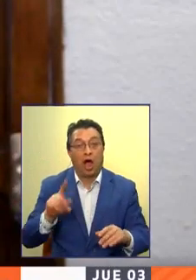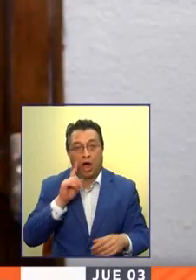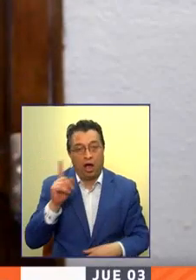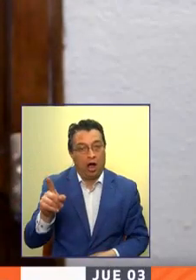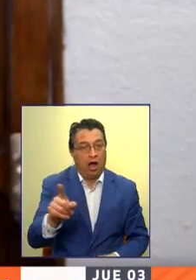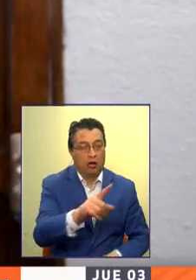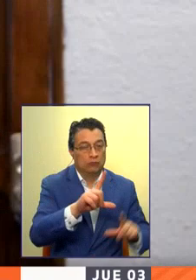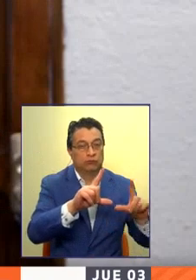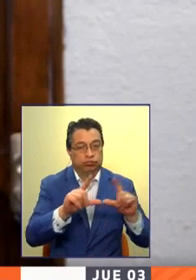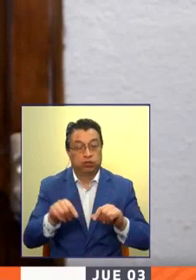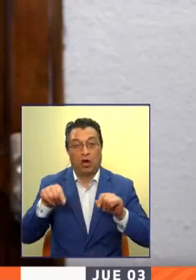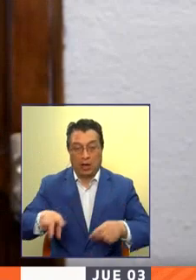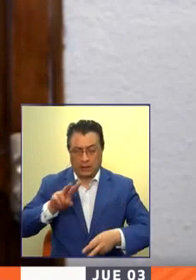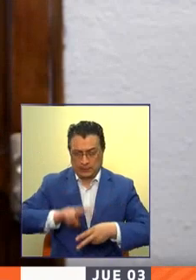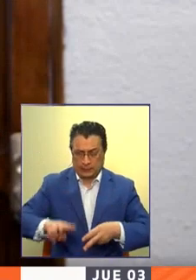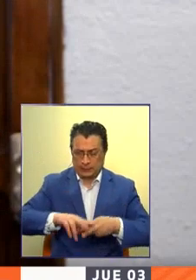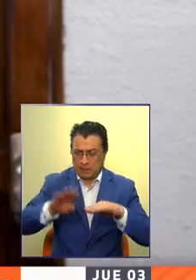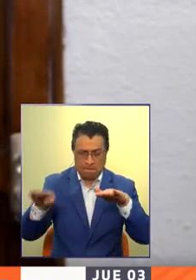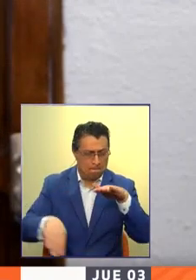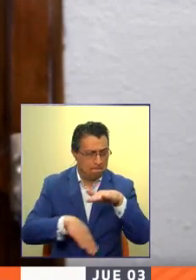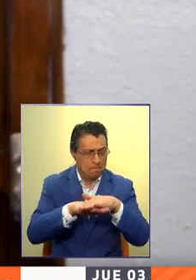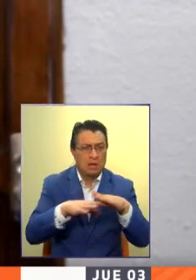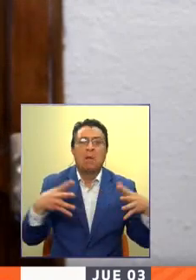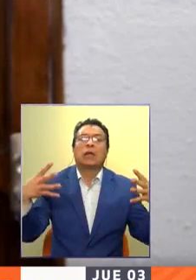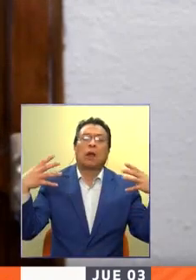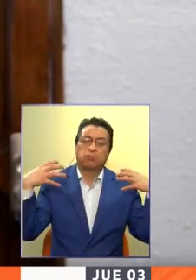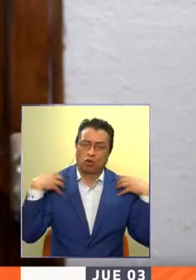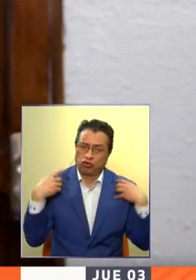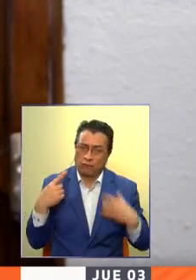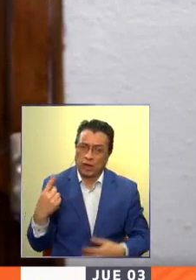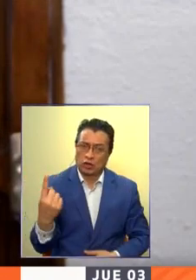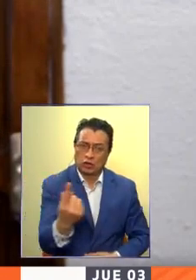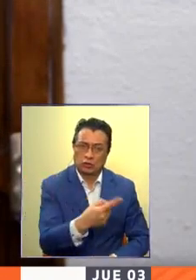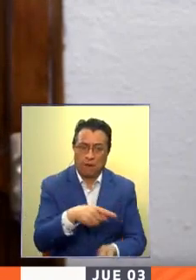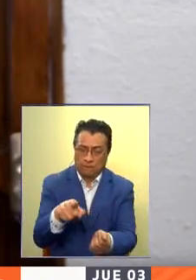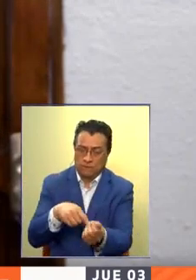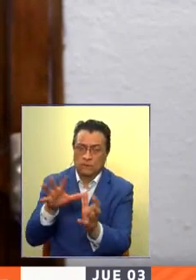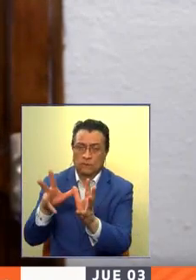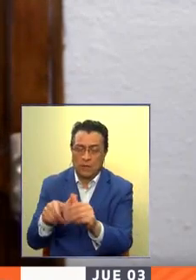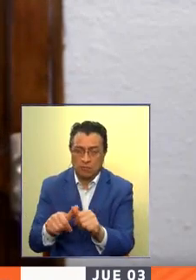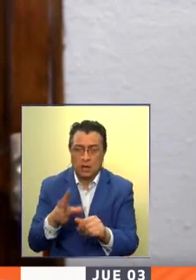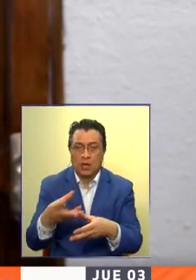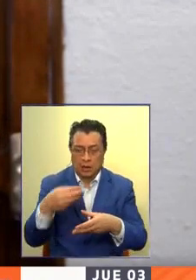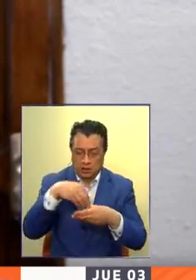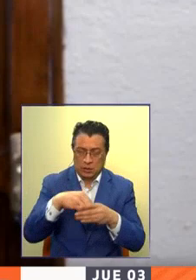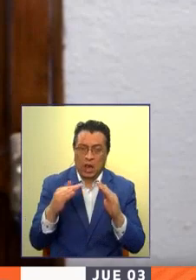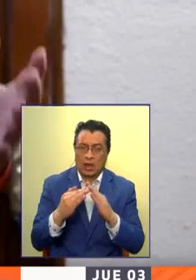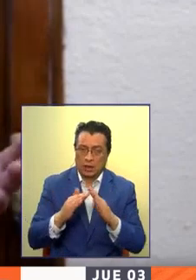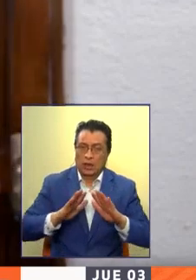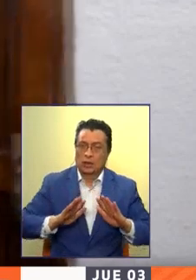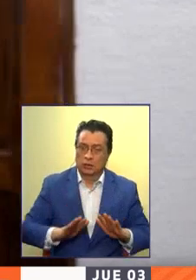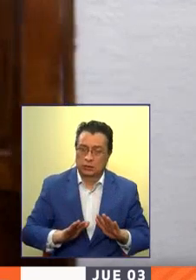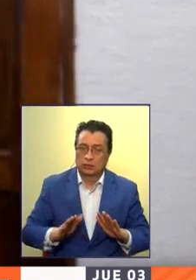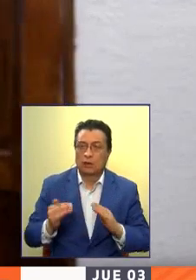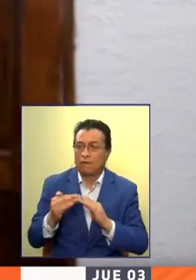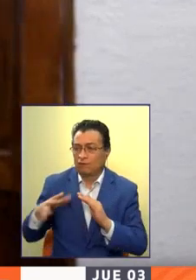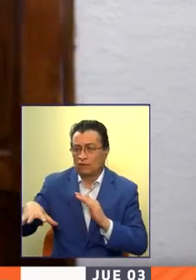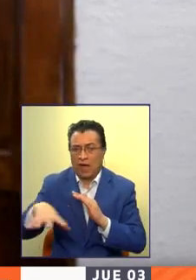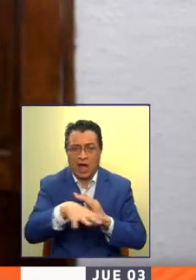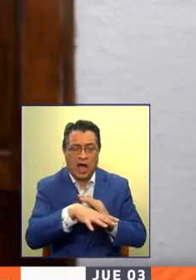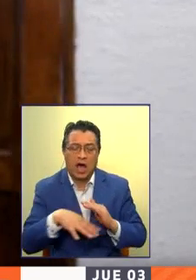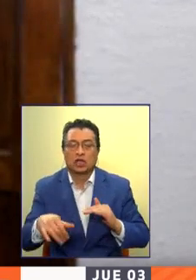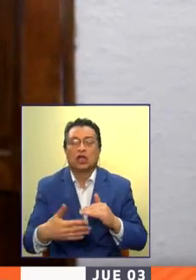Y tenemos que actuar con la máxima responsabilidad en las familias, al interior de nuestros hogares, en el barrio. Estamos